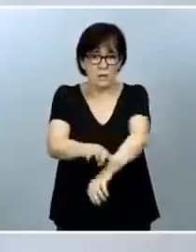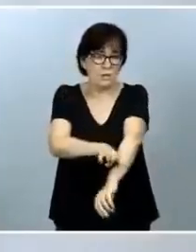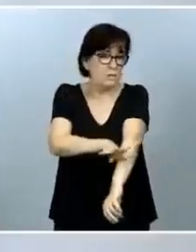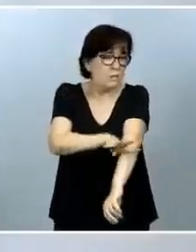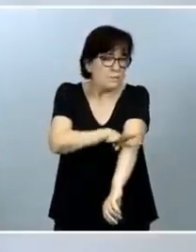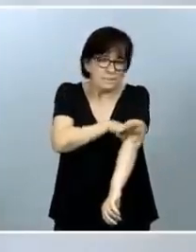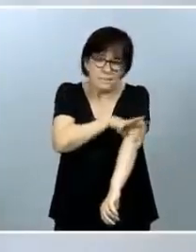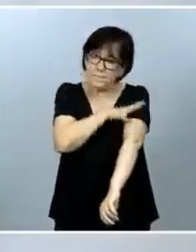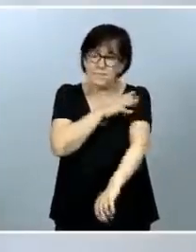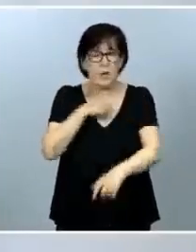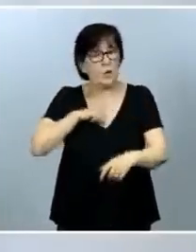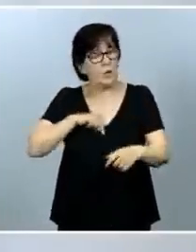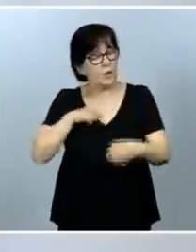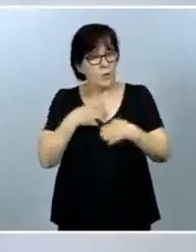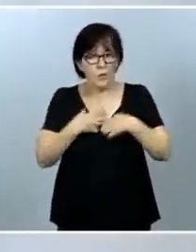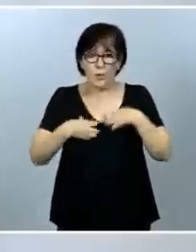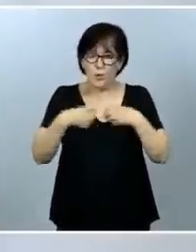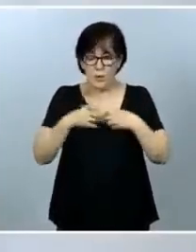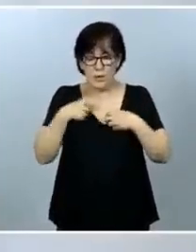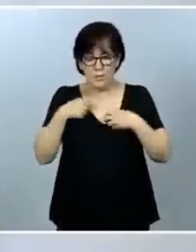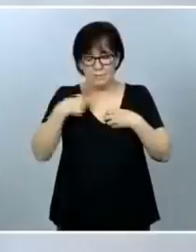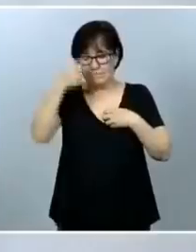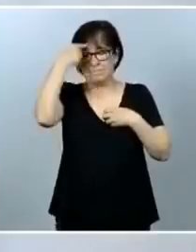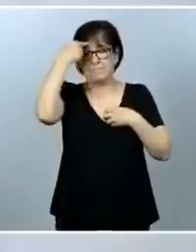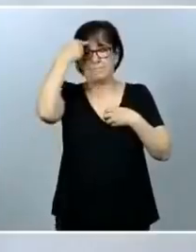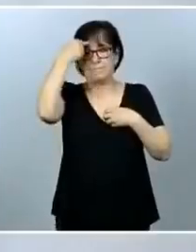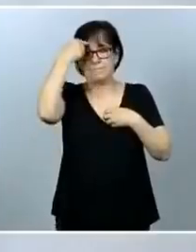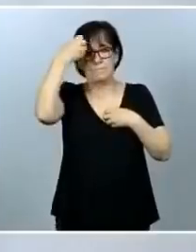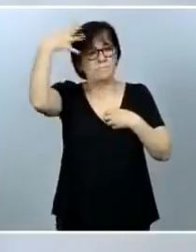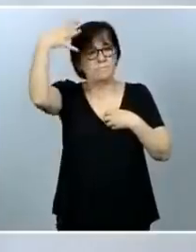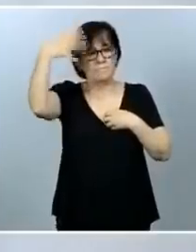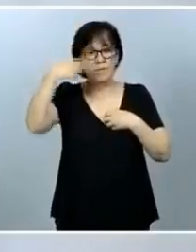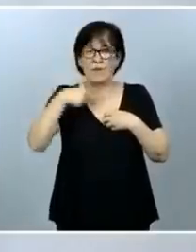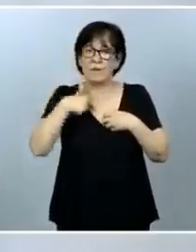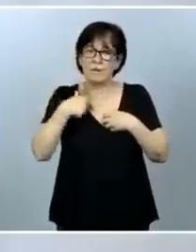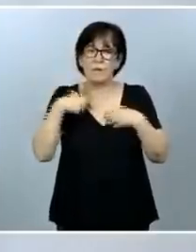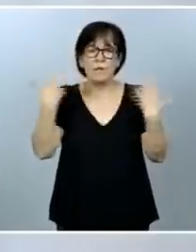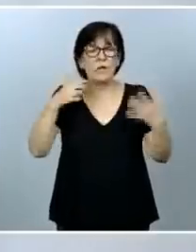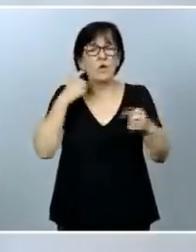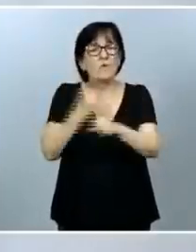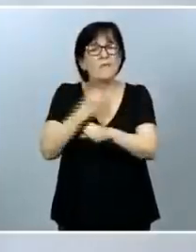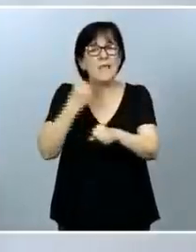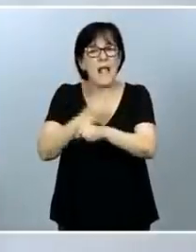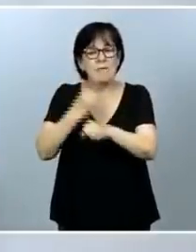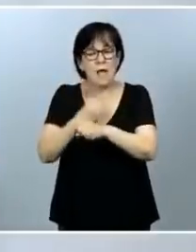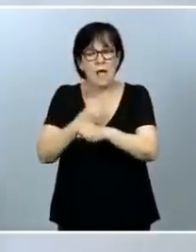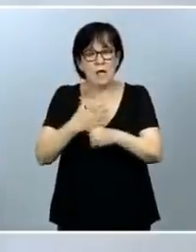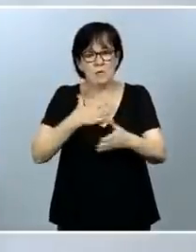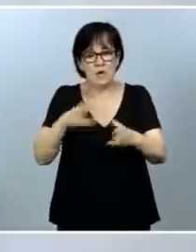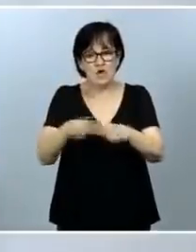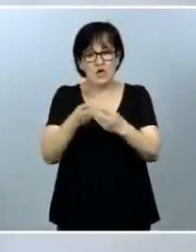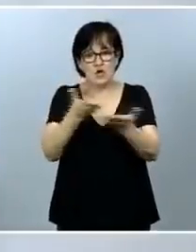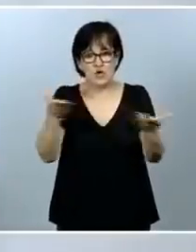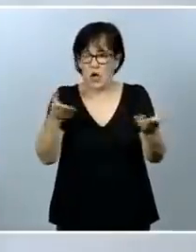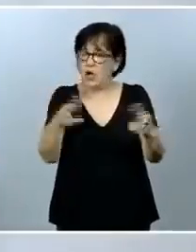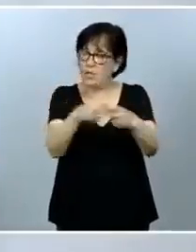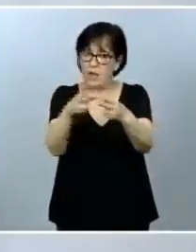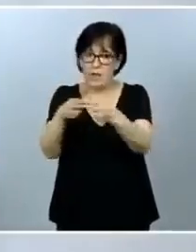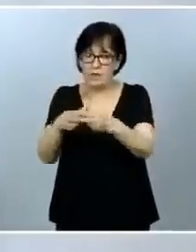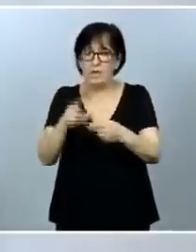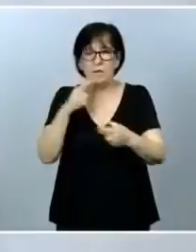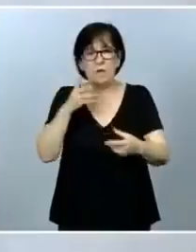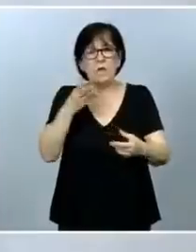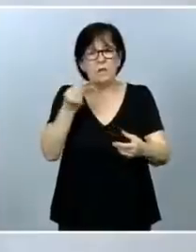creo que fue capaz de poner encima de la mesa una gran tarea pendiente de nuestras sociedades. Han sido muchos